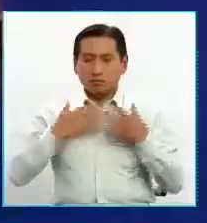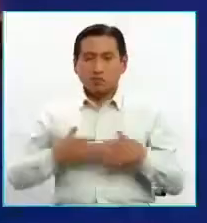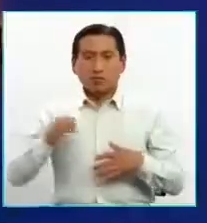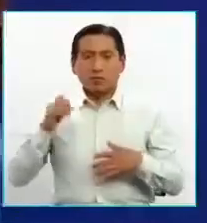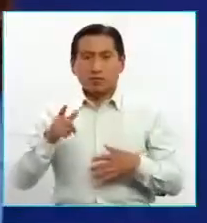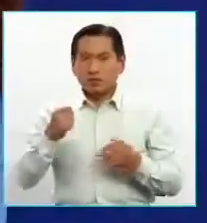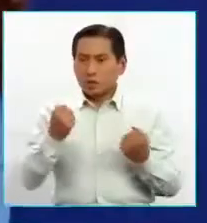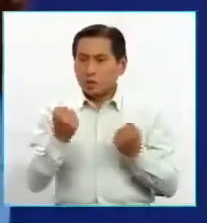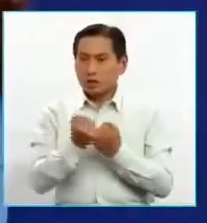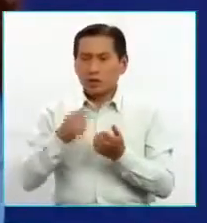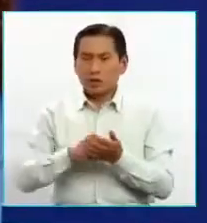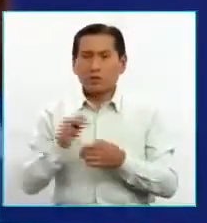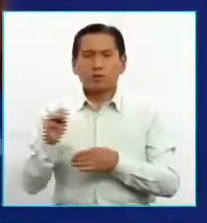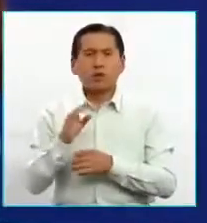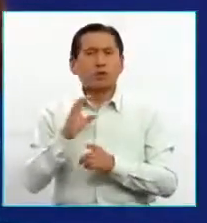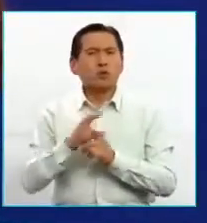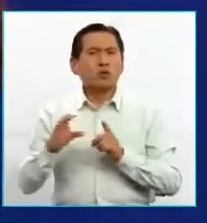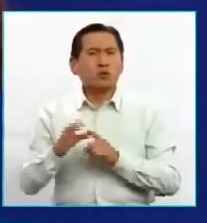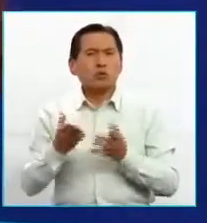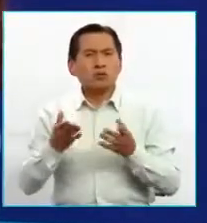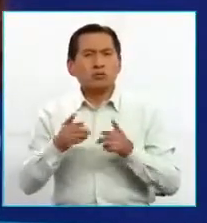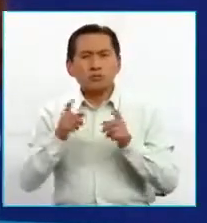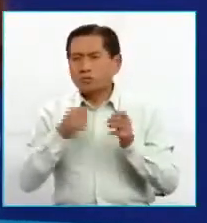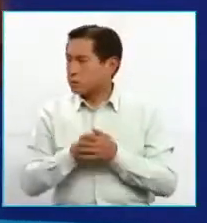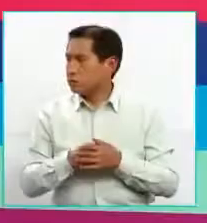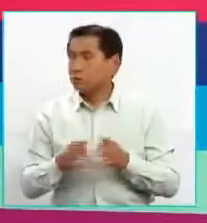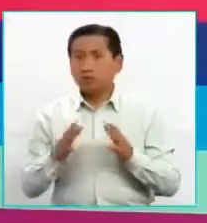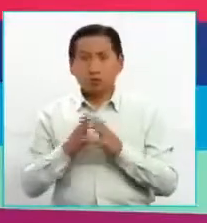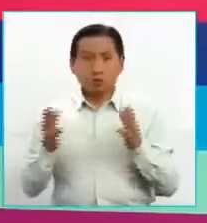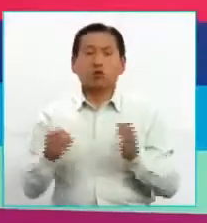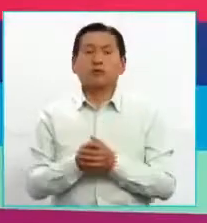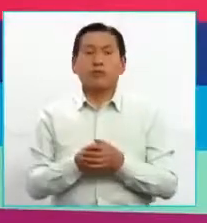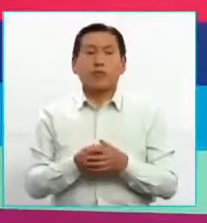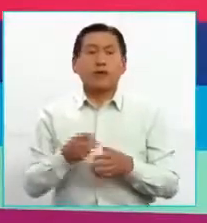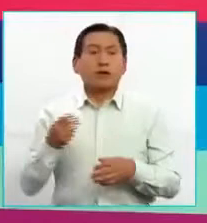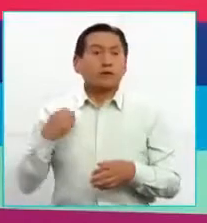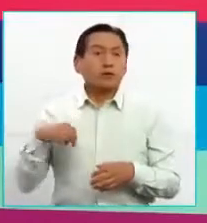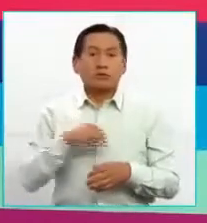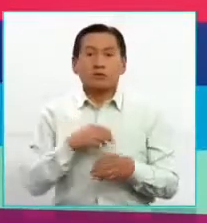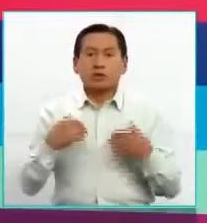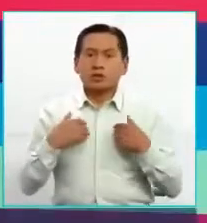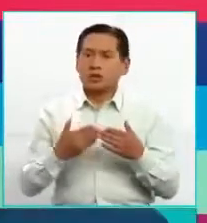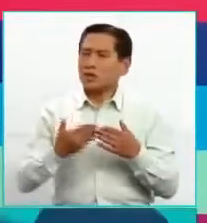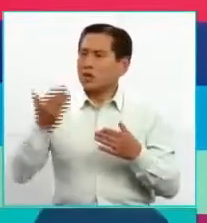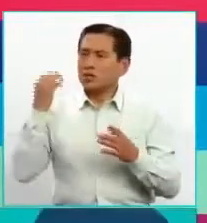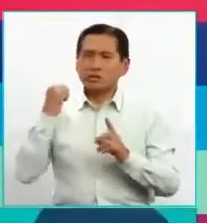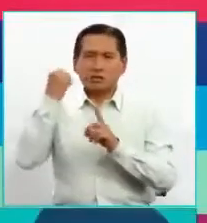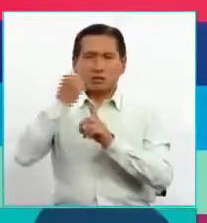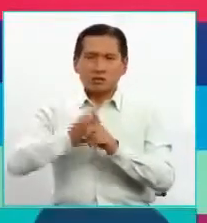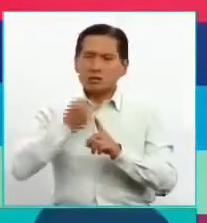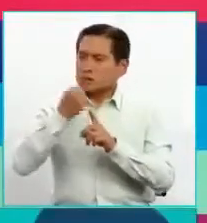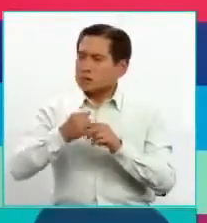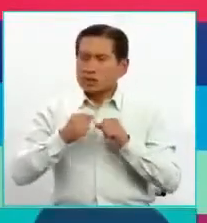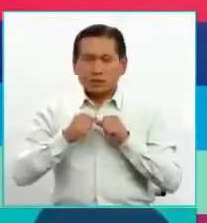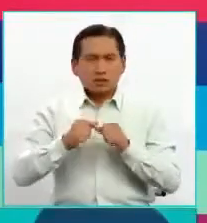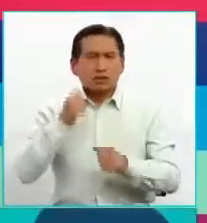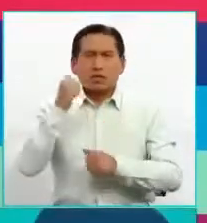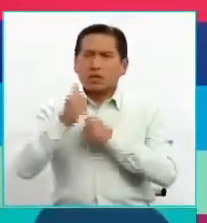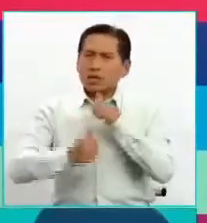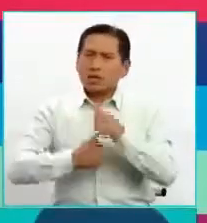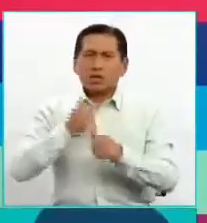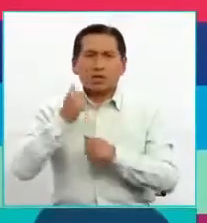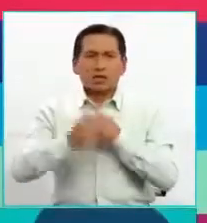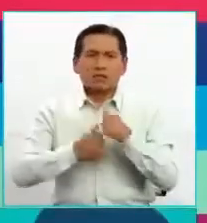a un ministerio de culturas? Mucho, mucho, porque nosotros venimos de una lucha constante de años, yo